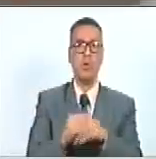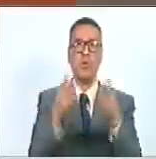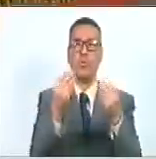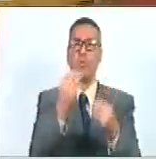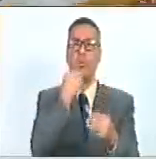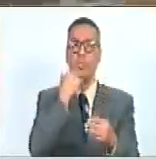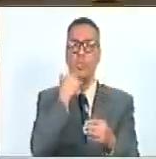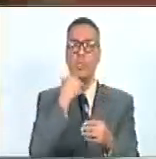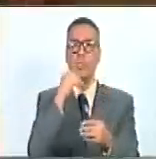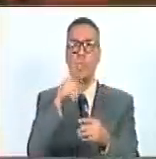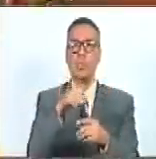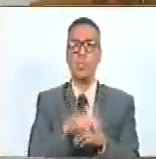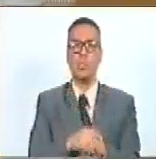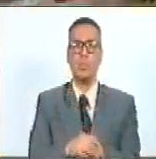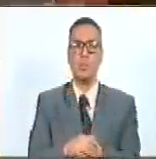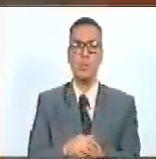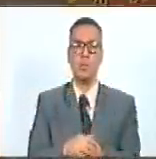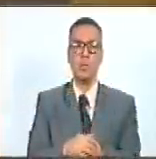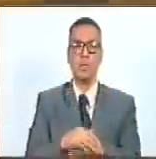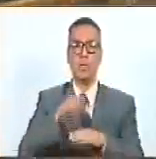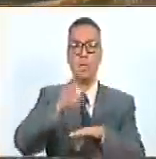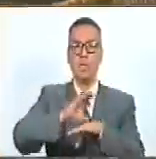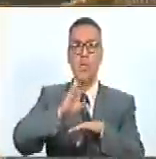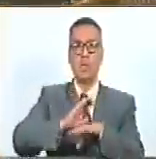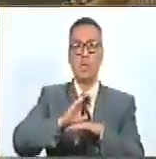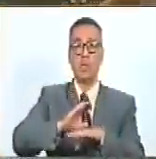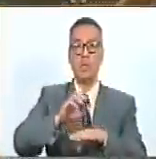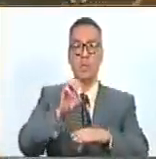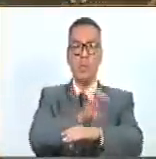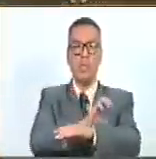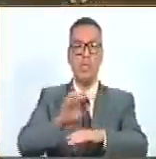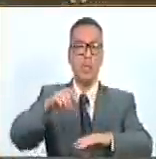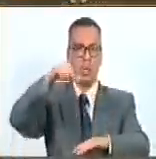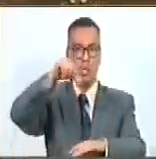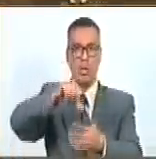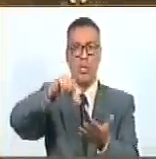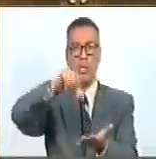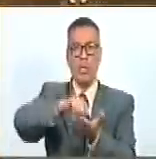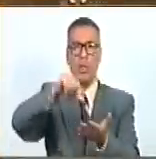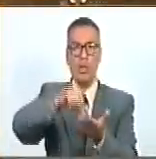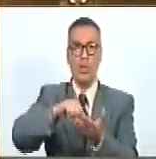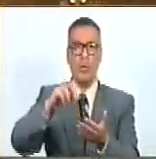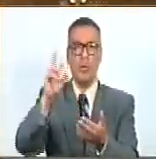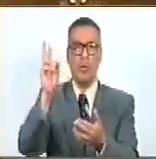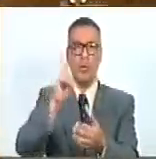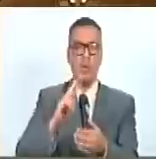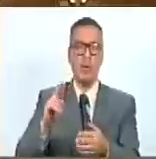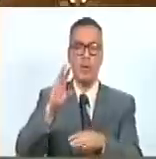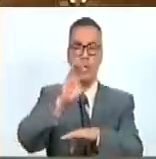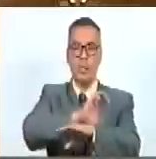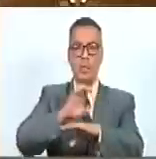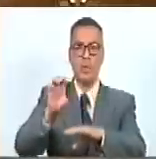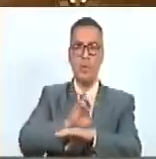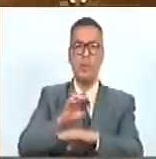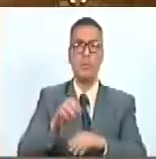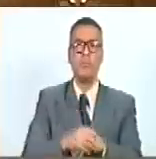cerca de la ciudad de Quito, hoy capital de la República de Ecuador.